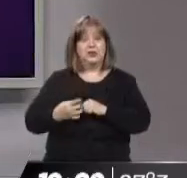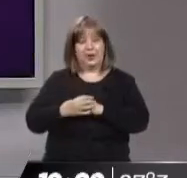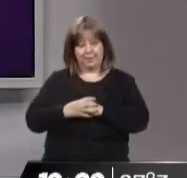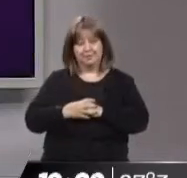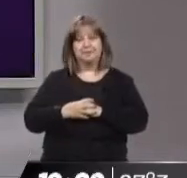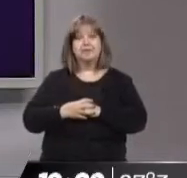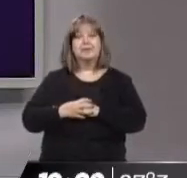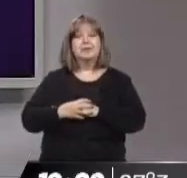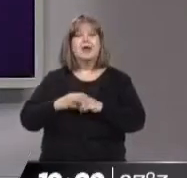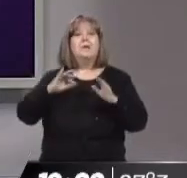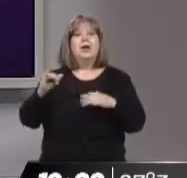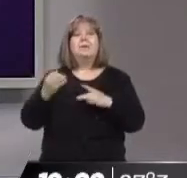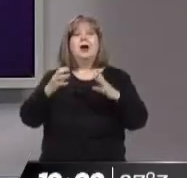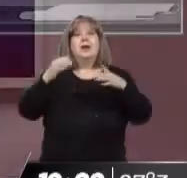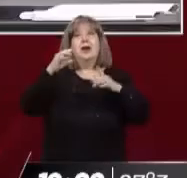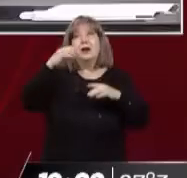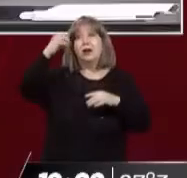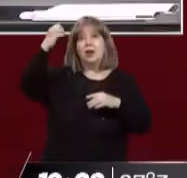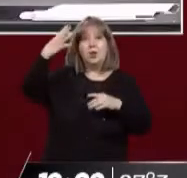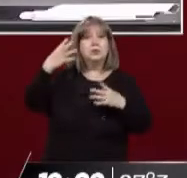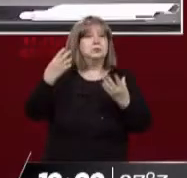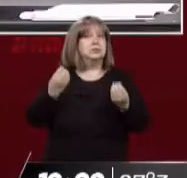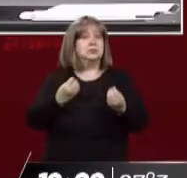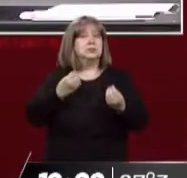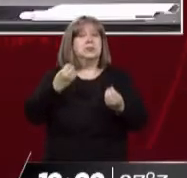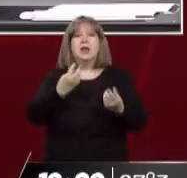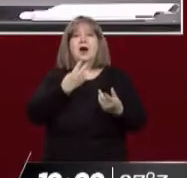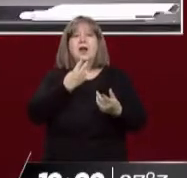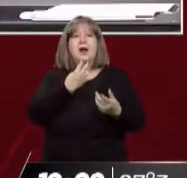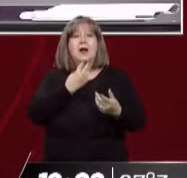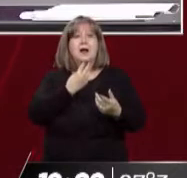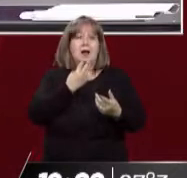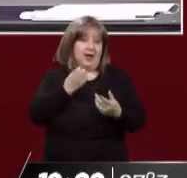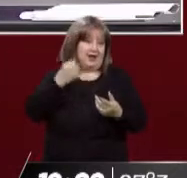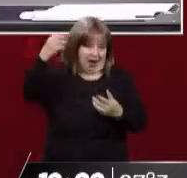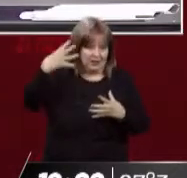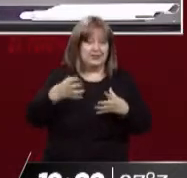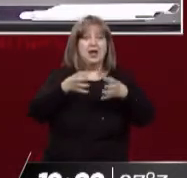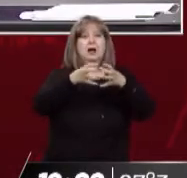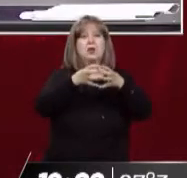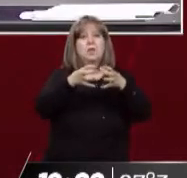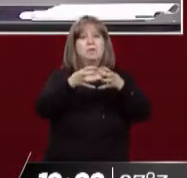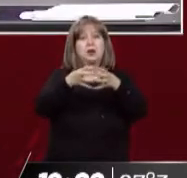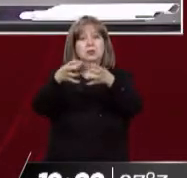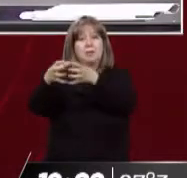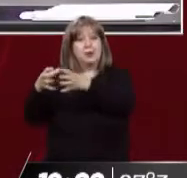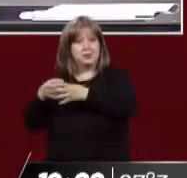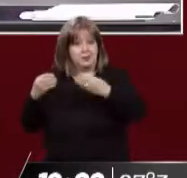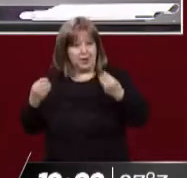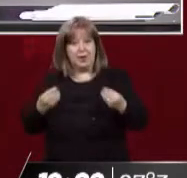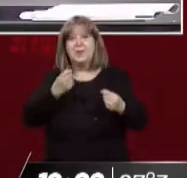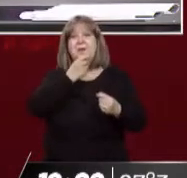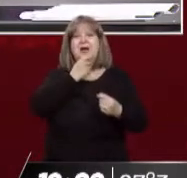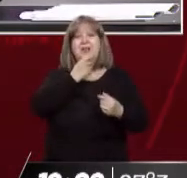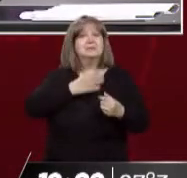Pablo, segmentación tarifaria, ¿cómo impacta en la tarifa energética? ¿Y cómo impacta sobre todo lo que más nos importa acá en